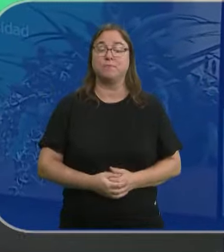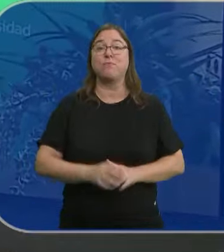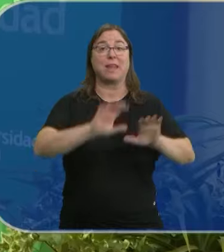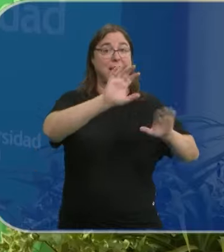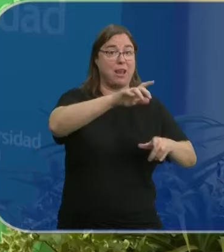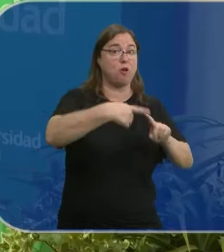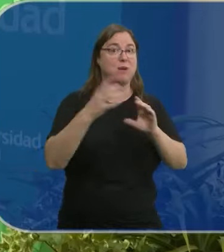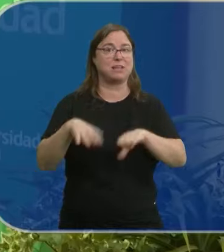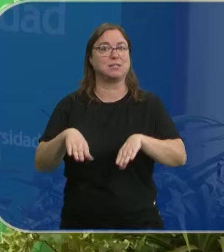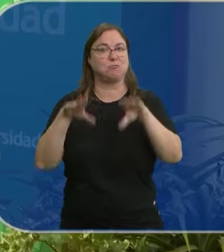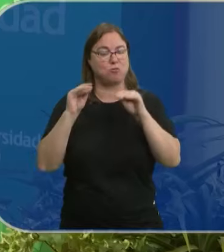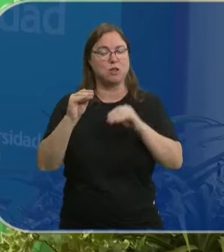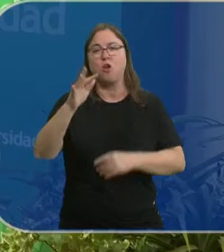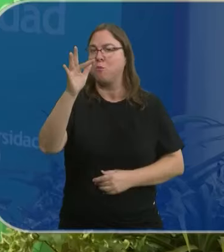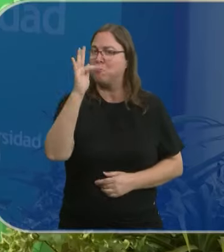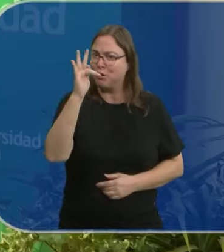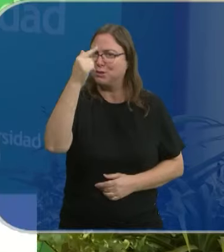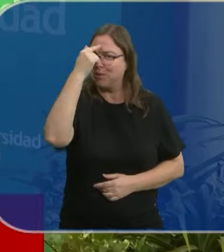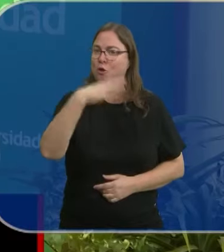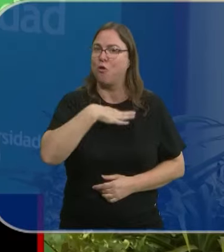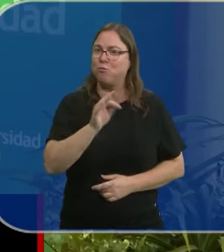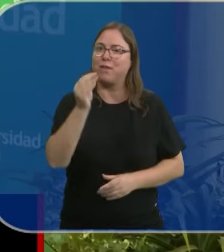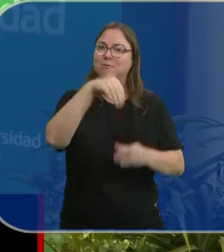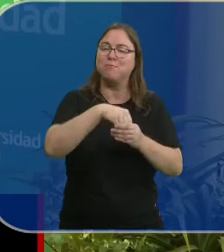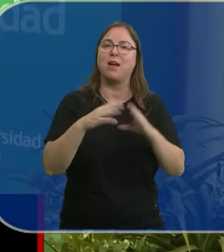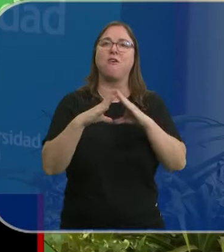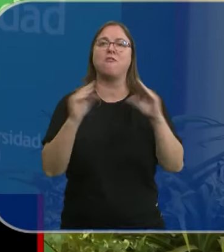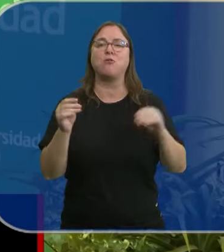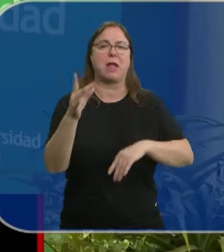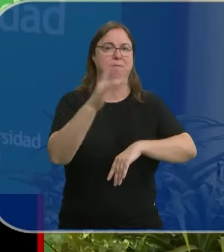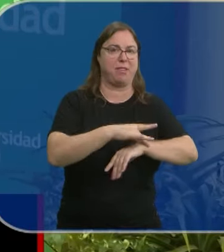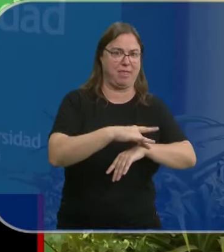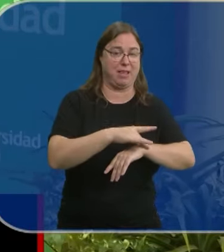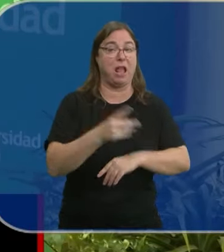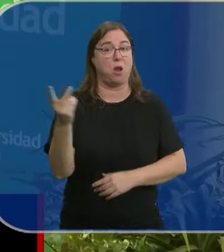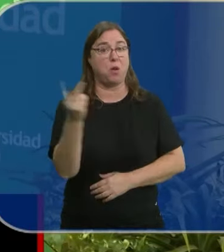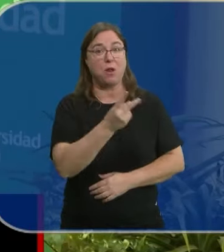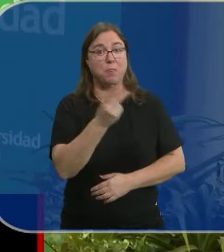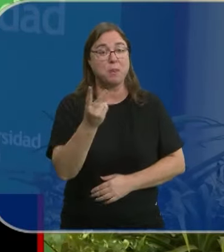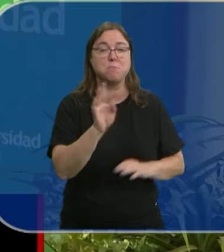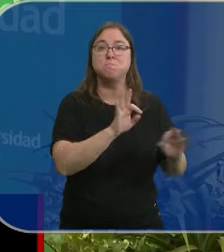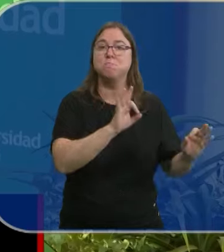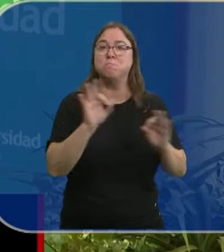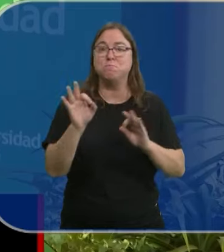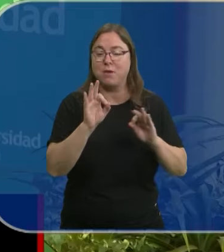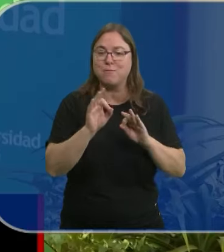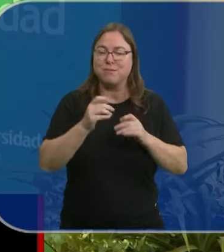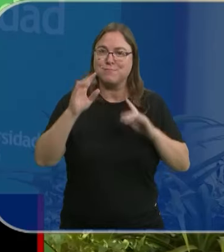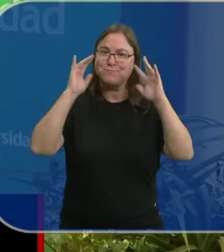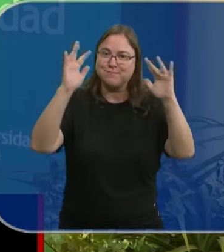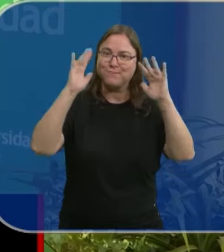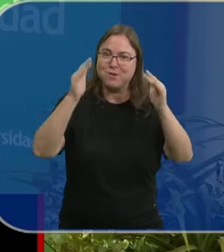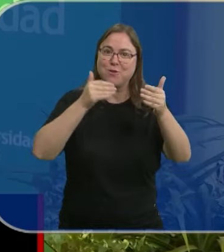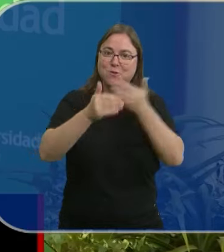León y Burgos muestran su optimismo ante la posibilidad de albergar facultades de medicina. Ambas universidades están preparadas y con sus